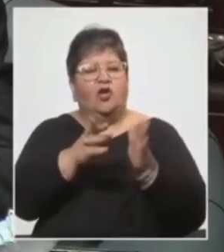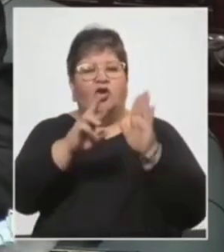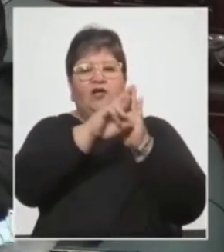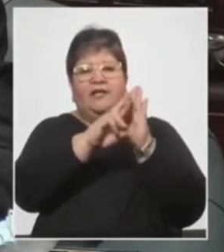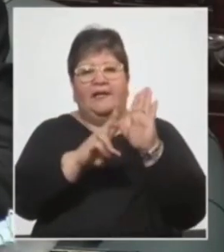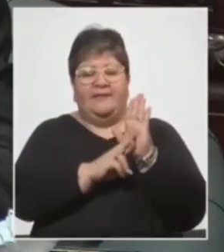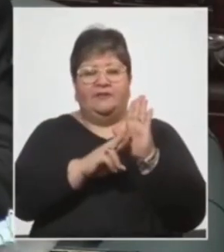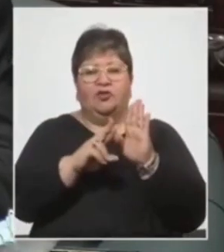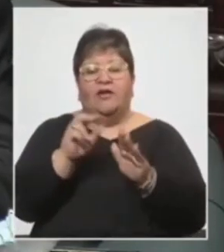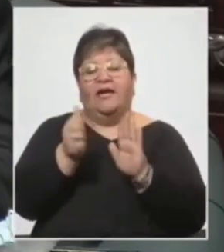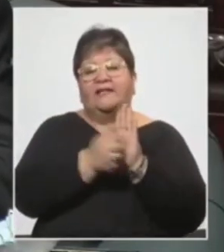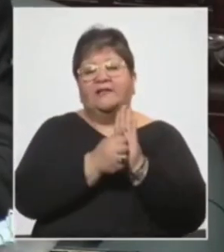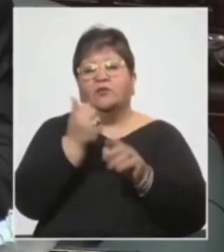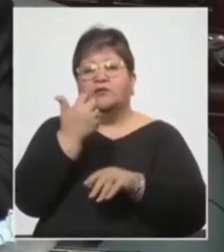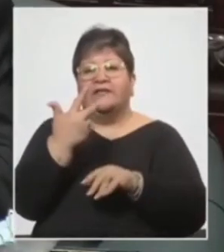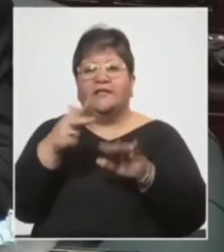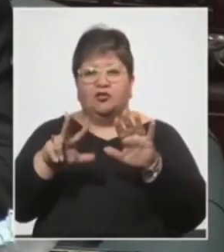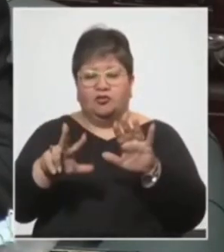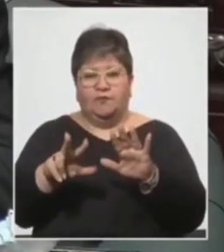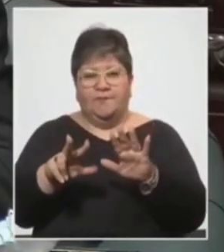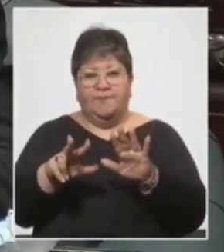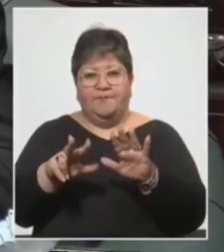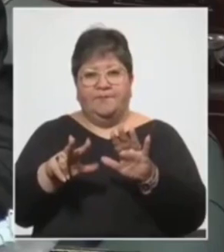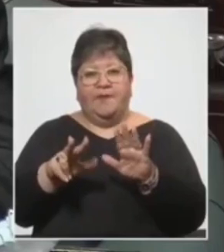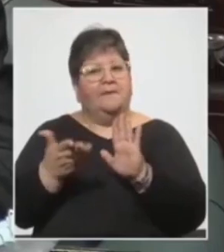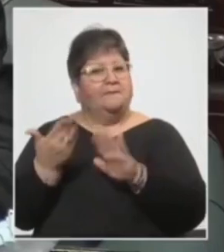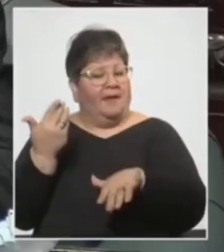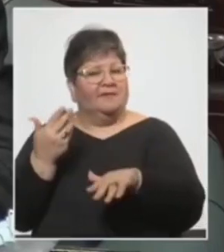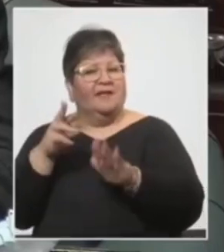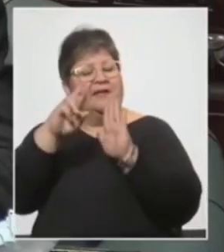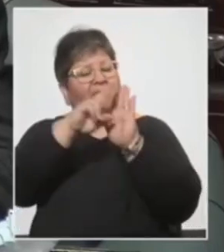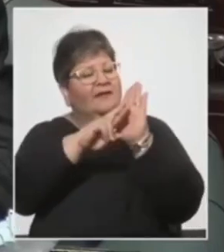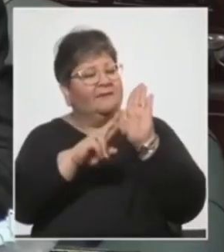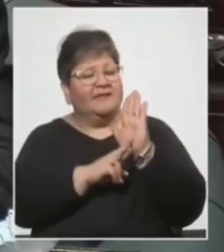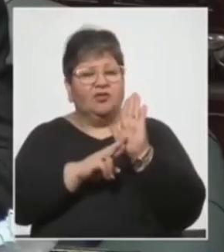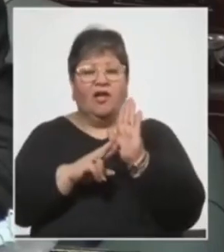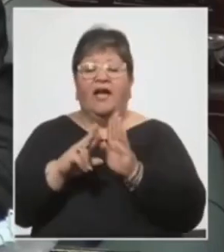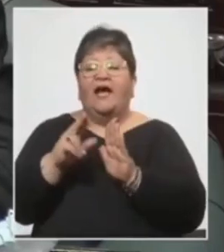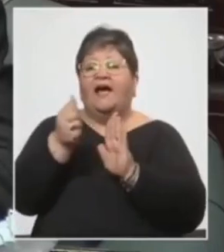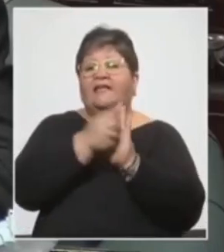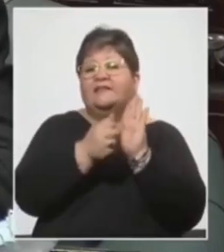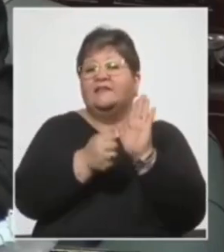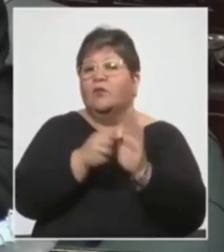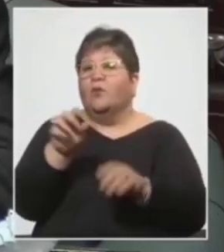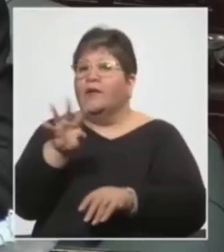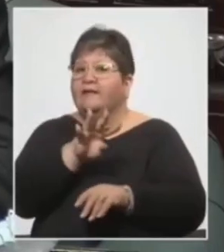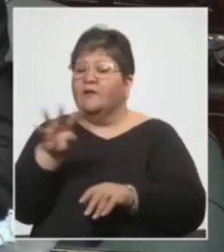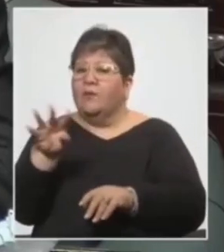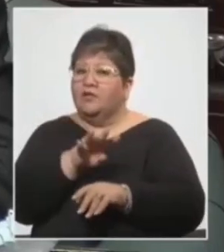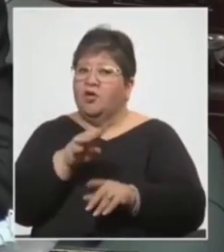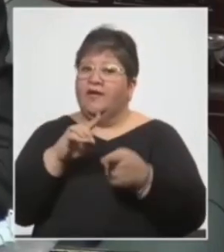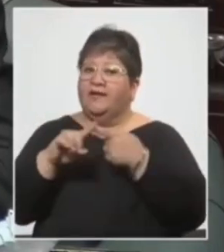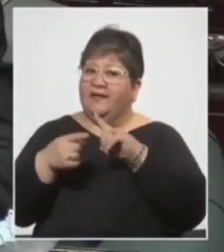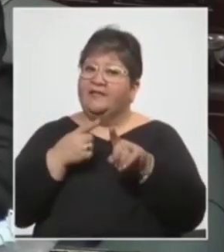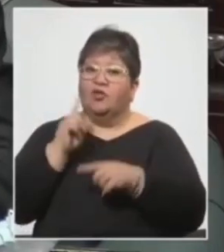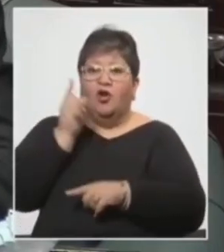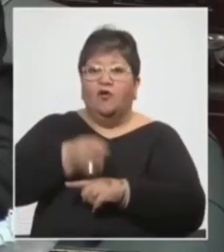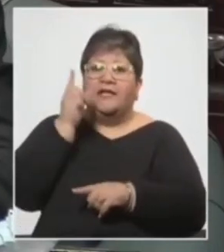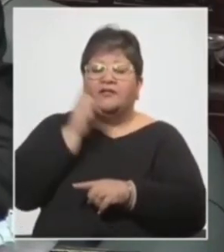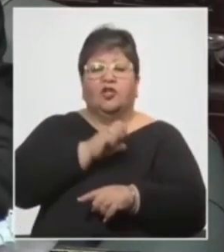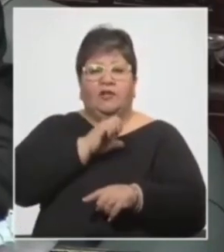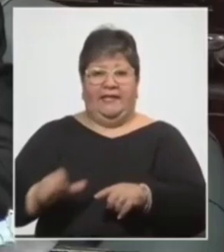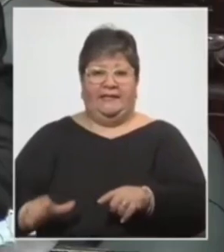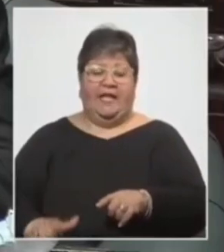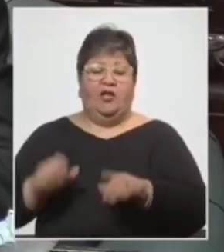del artículo 38, sino que vayamos por la reglamentación del artículo 44, que refiere justamente a la obligación del Estado